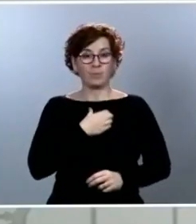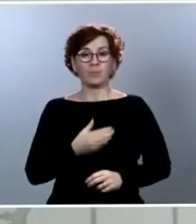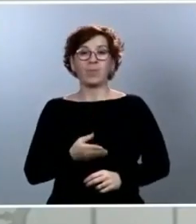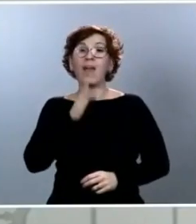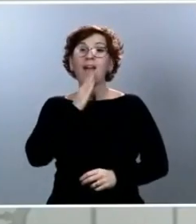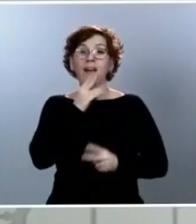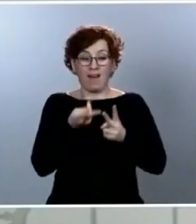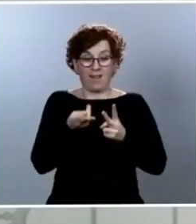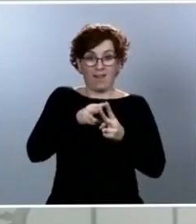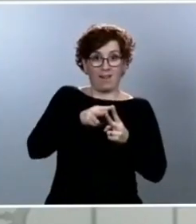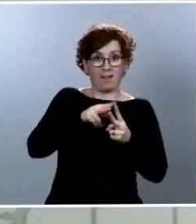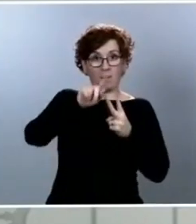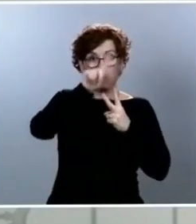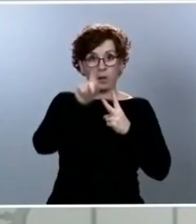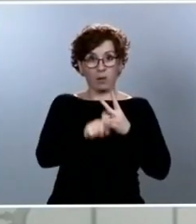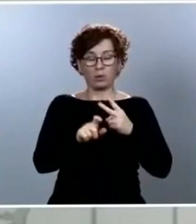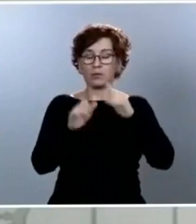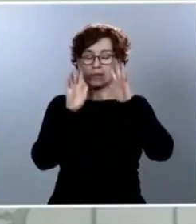vamos a ver,